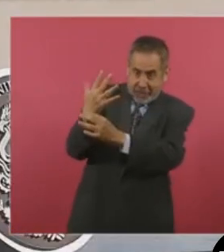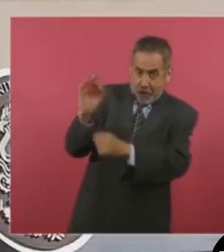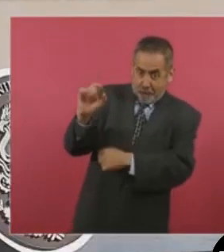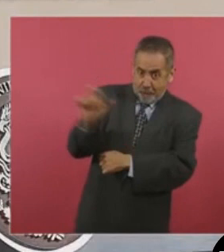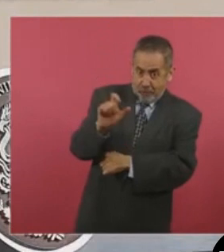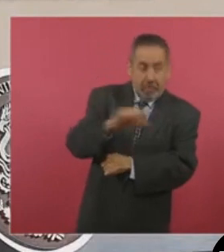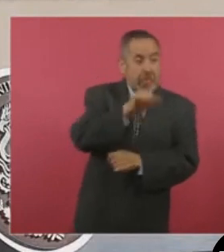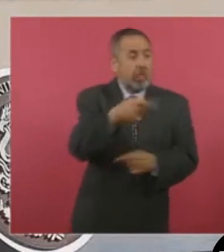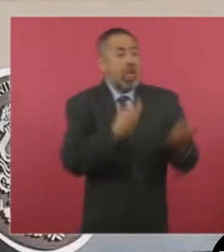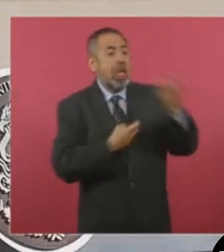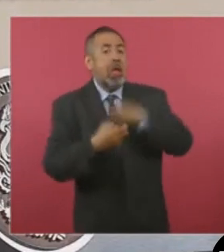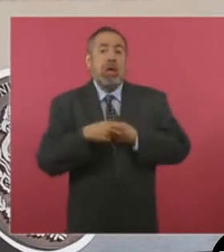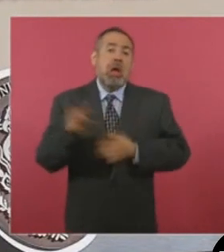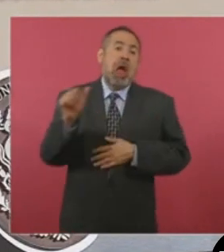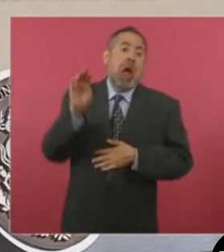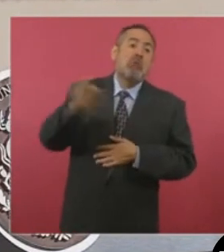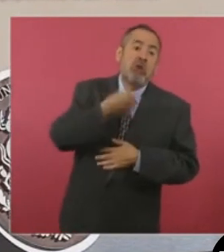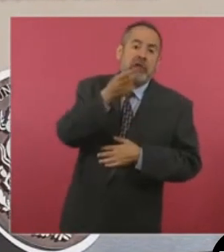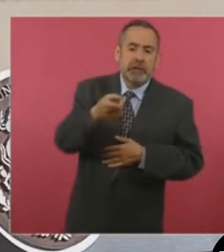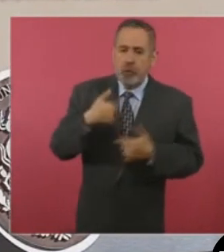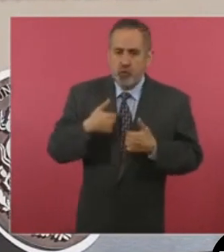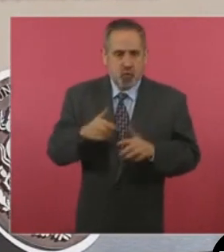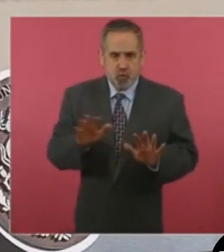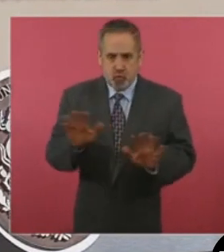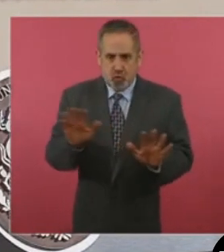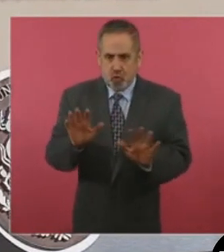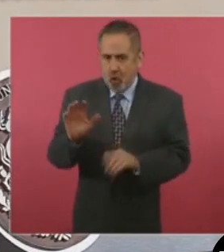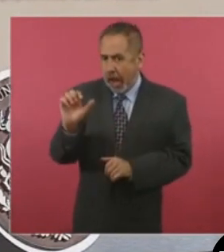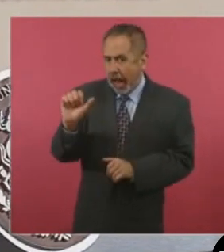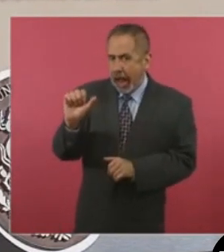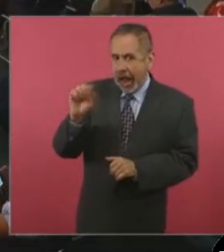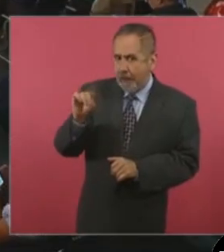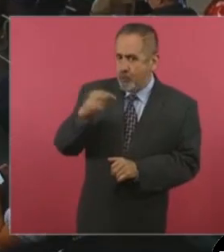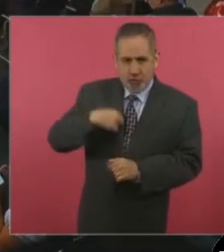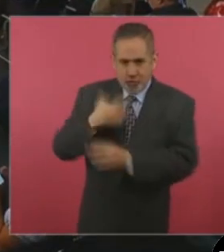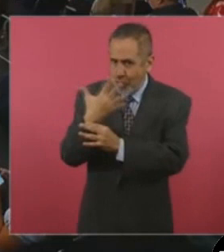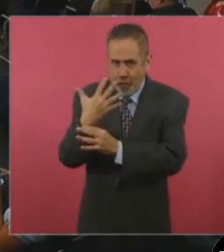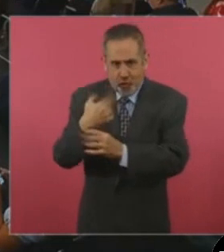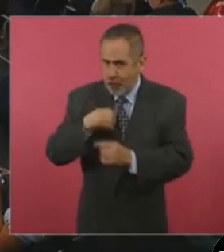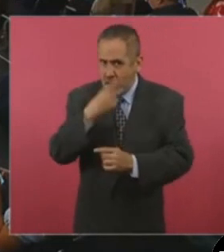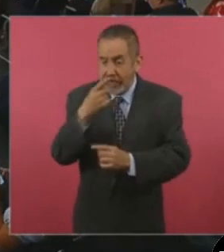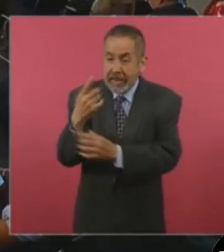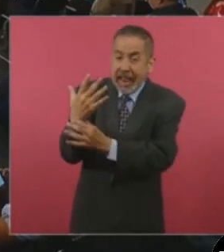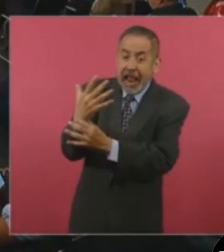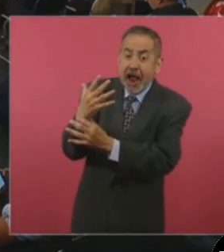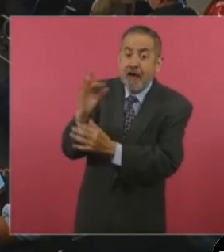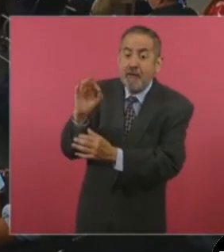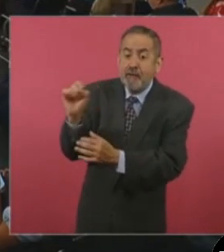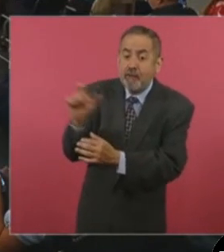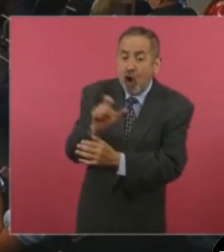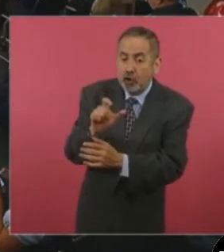me vayan a cepillar, sí, no lo dije yo, vamos a empezar.